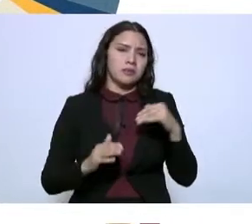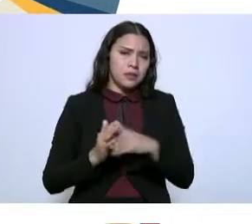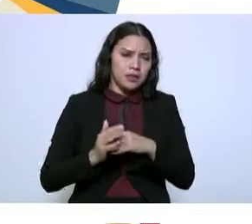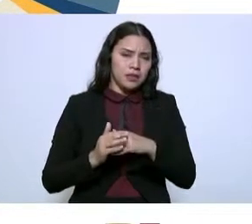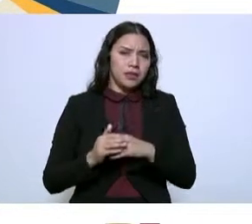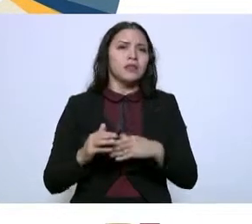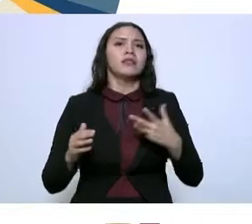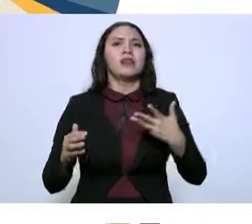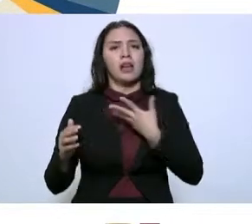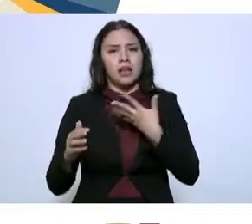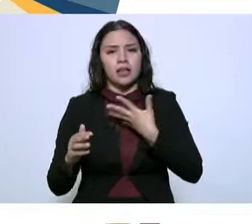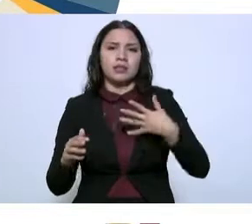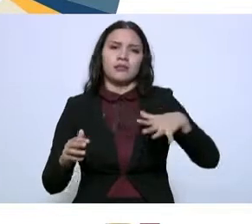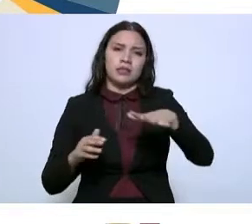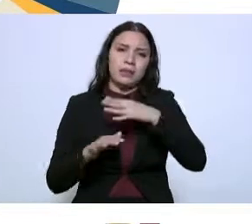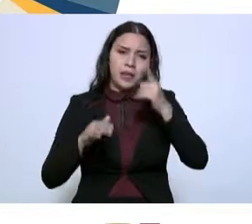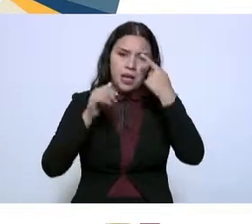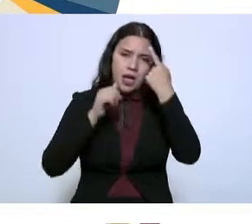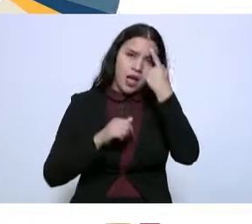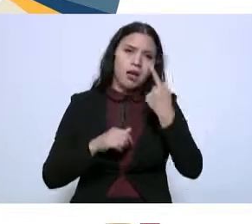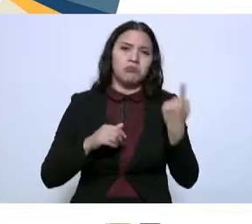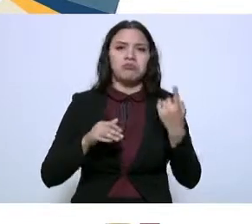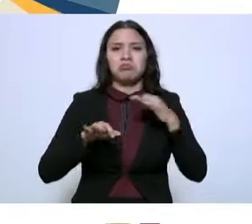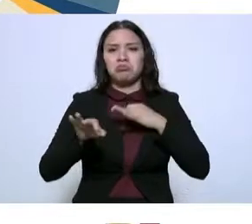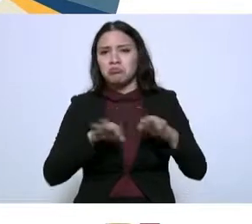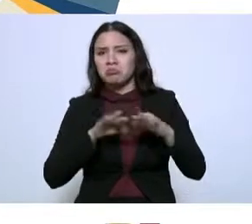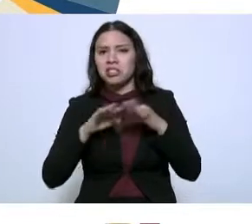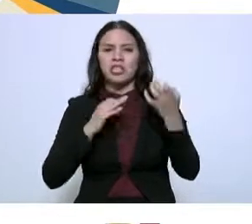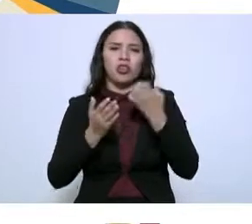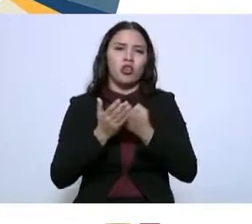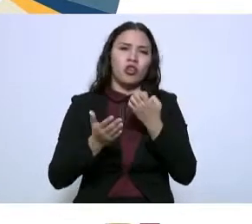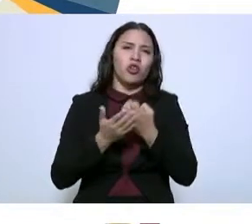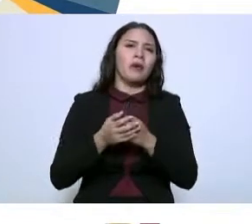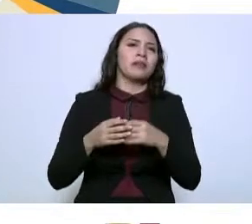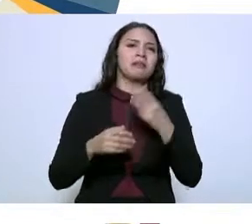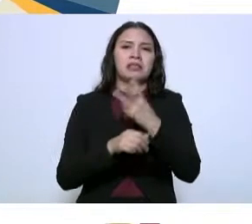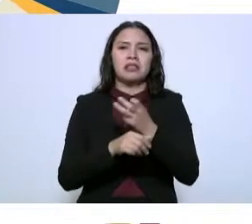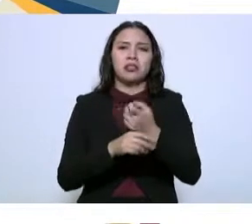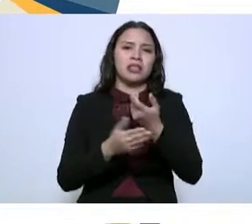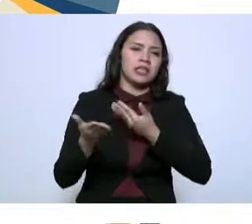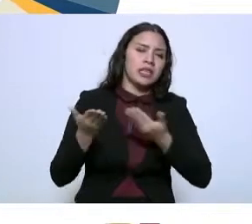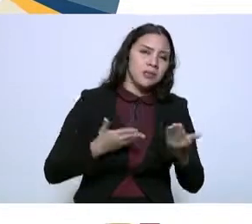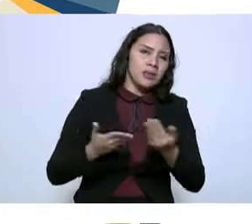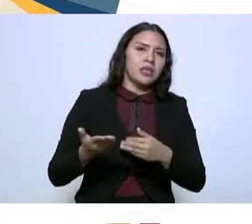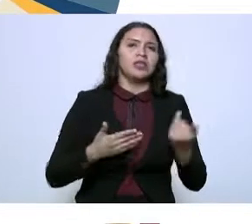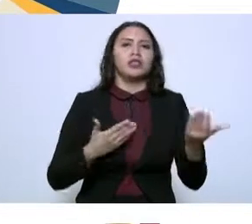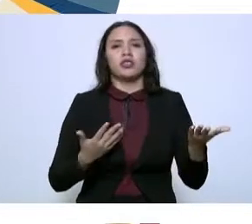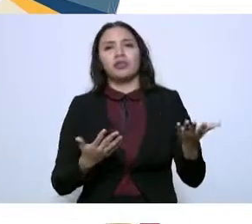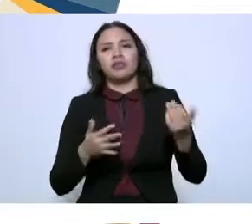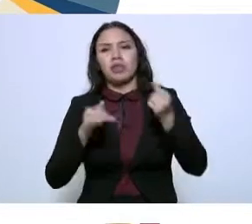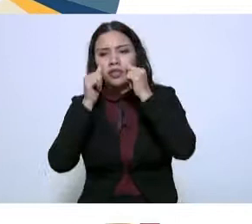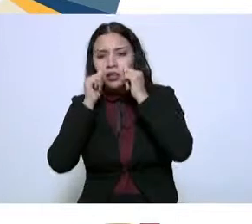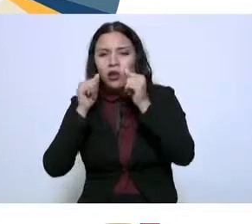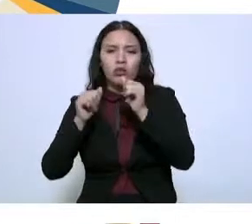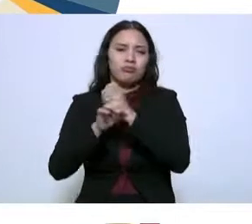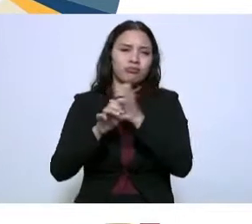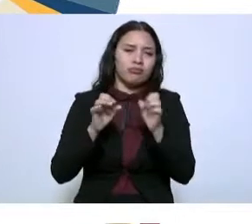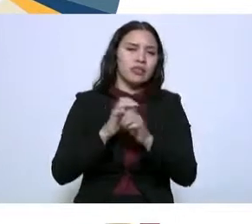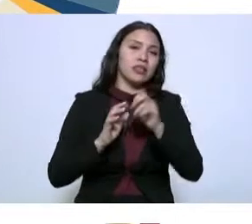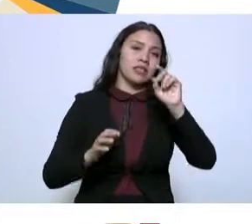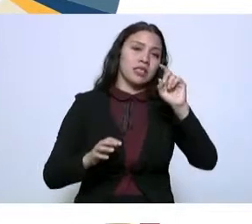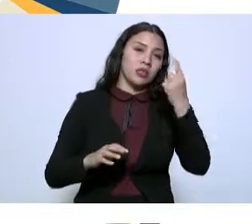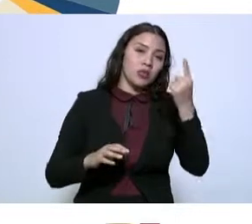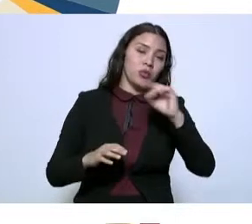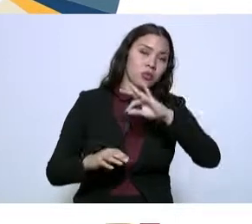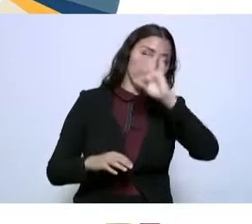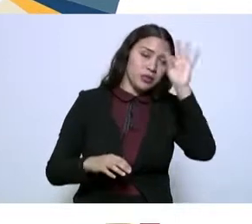principalmente dedicada a actividades económicas terciarias, de servicios, el treinta y uno por ciento en la